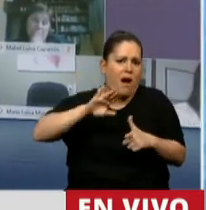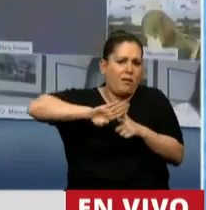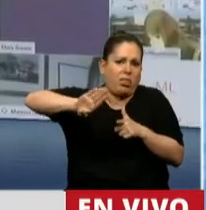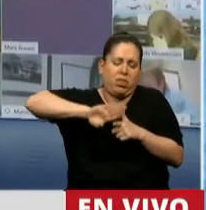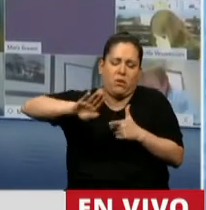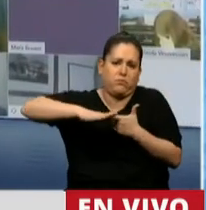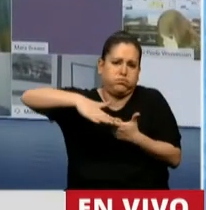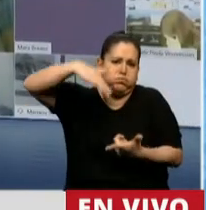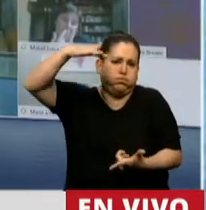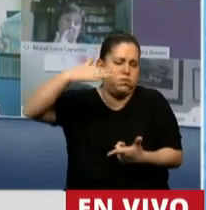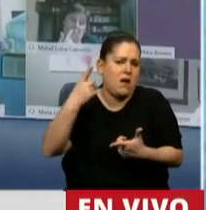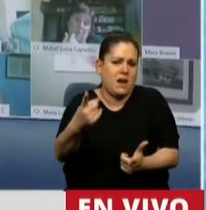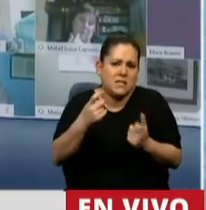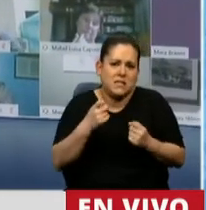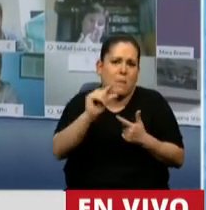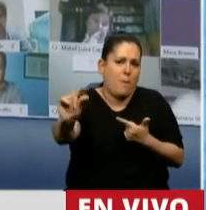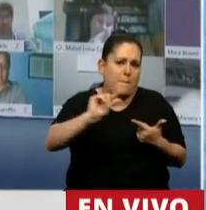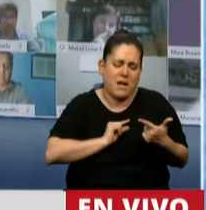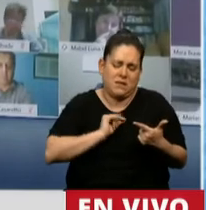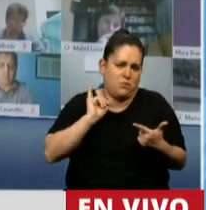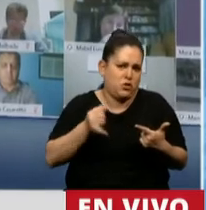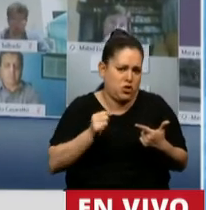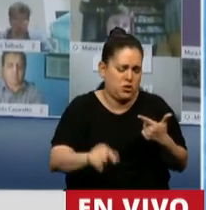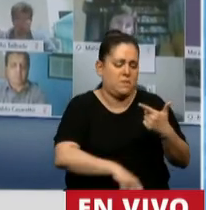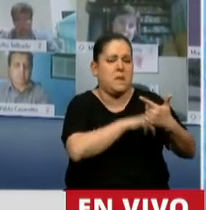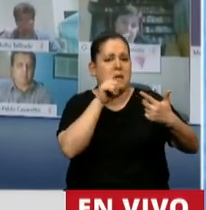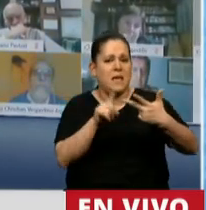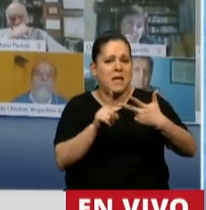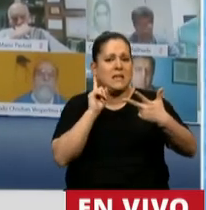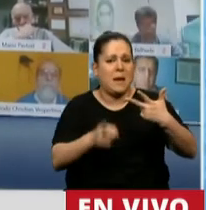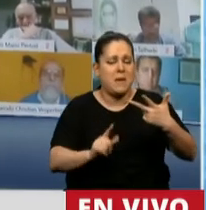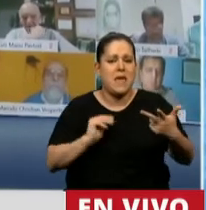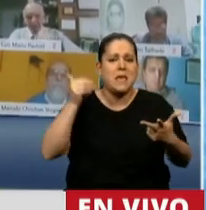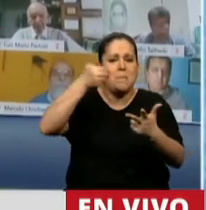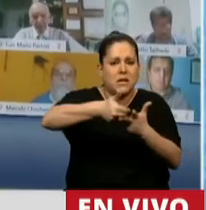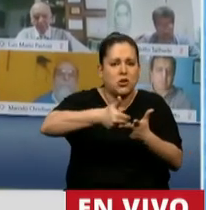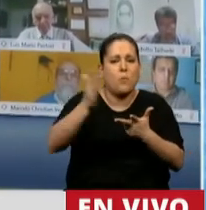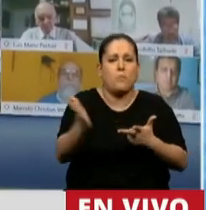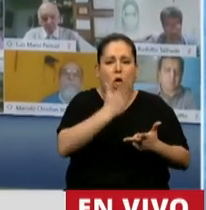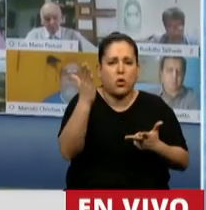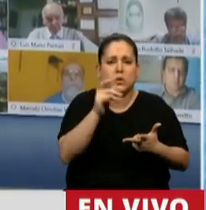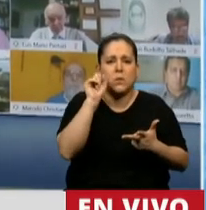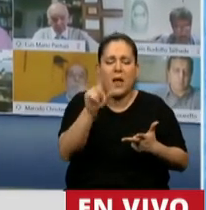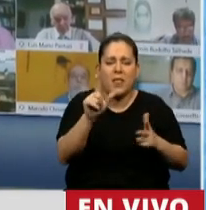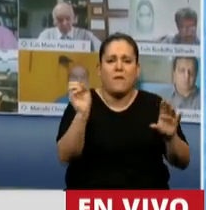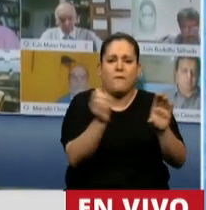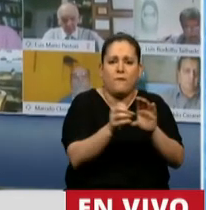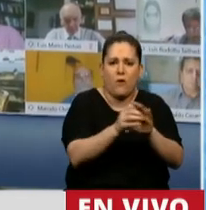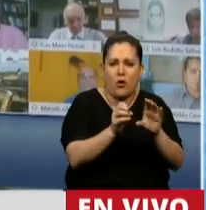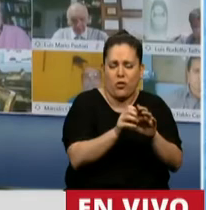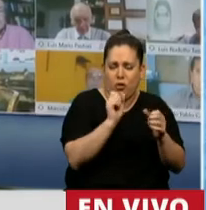que necesitamos de este préstamo, las inversiones productivas del Fondo de Garantía de